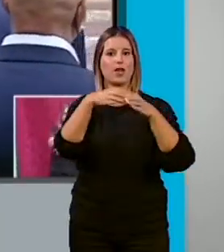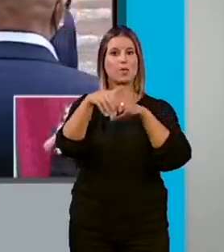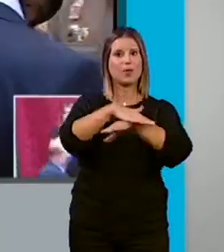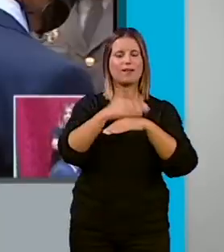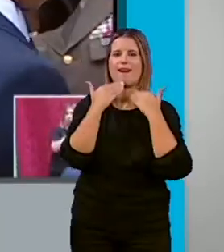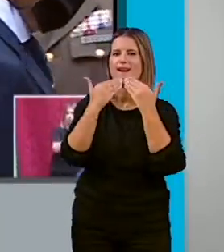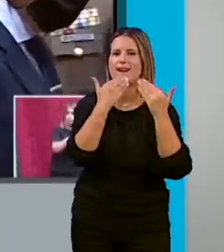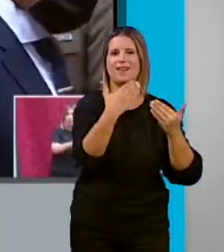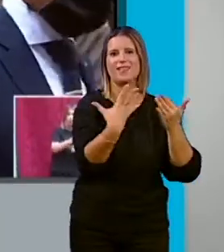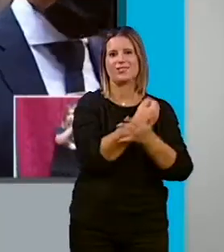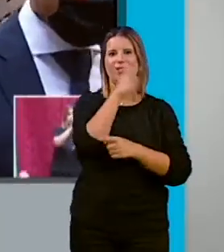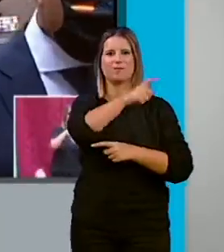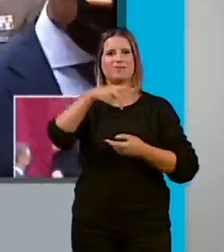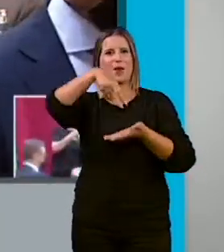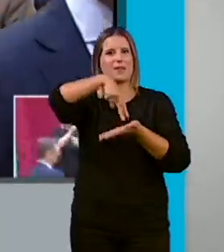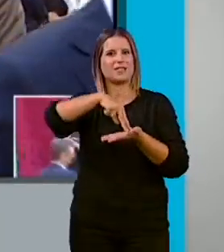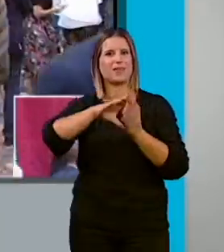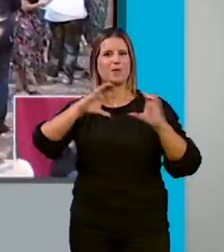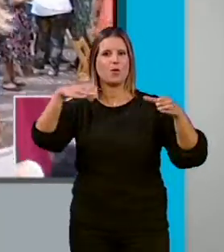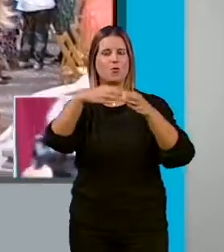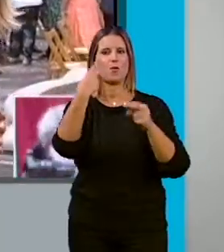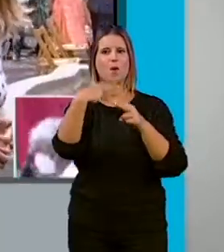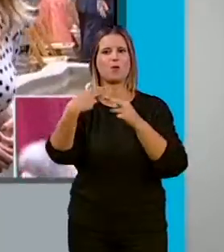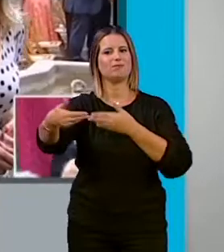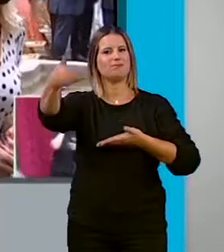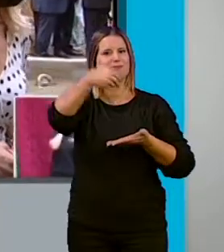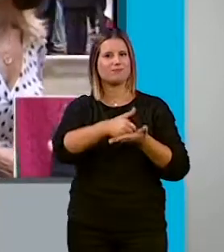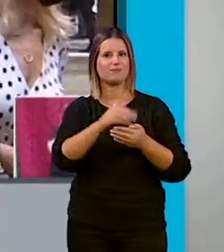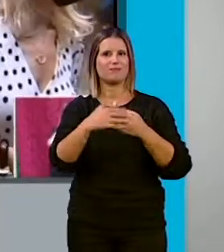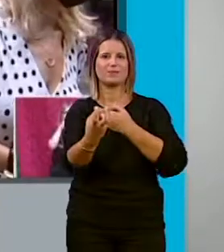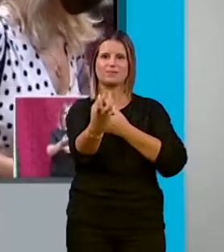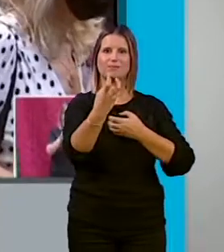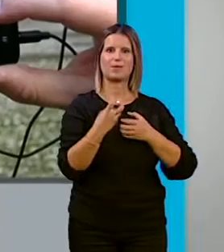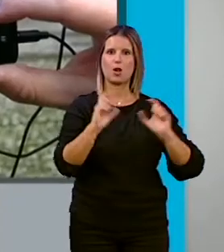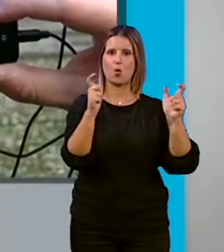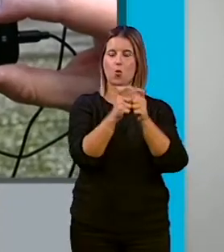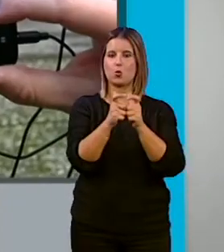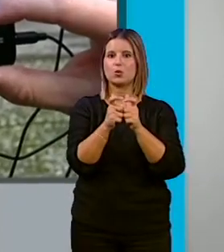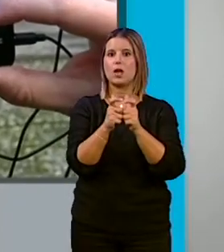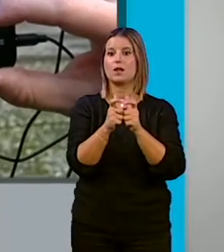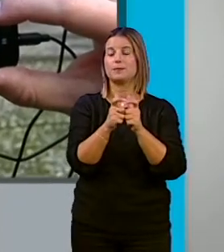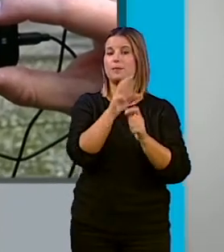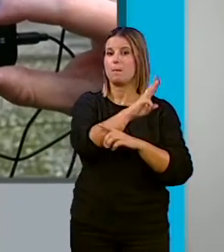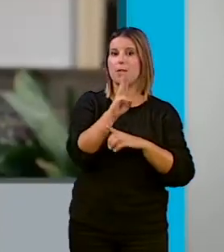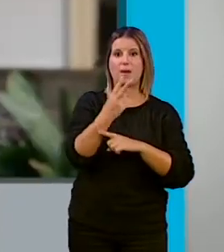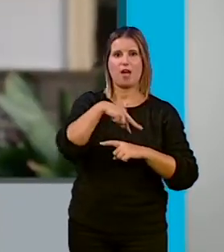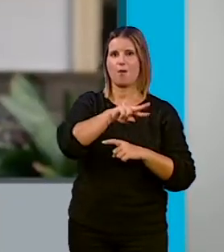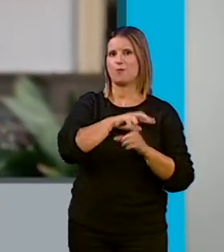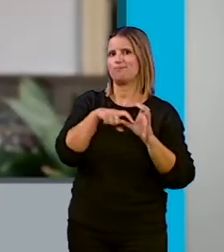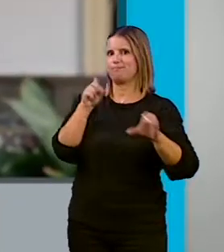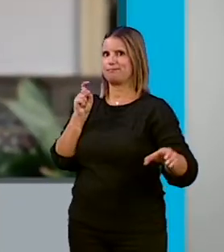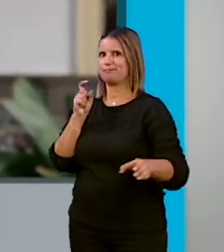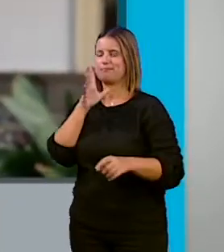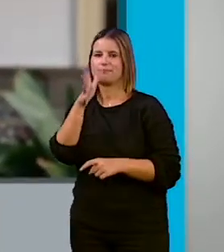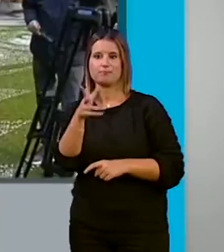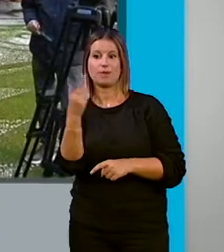agradecido la presencia y las aportaciones de los grupos políticos que han acudido a esta Junta en la que no han participado ni PP ni Vox. Precisamente estos